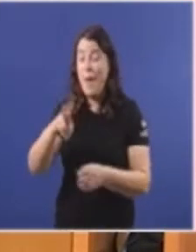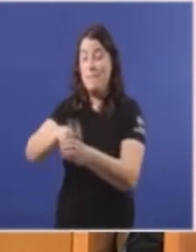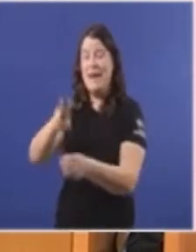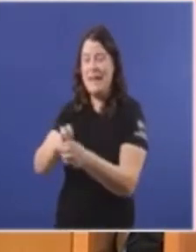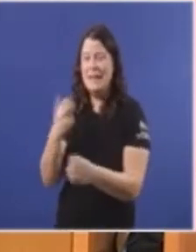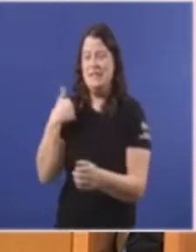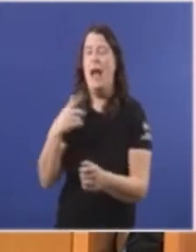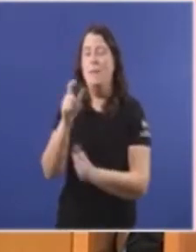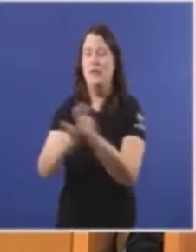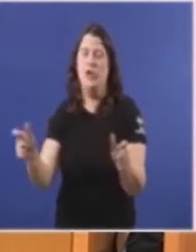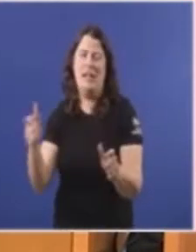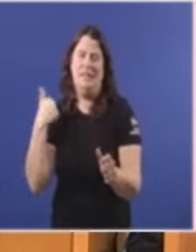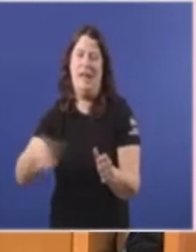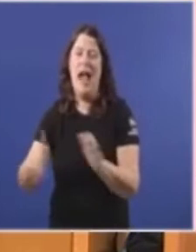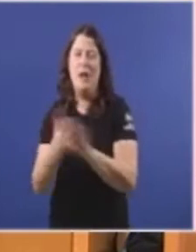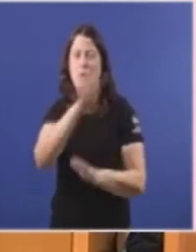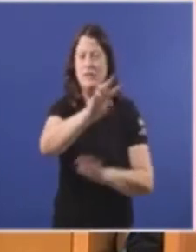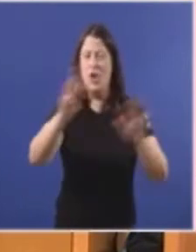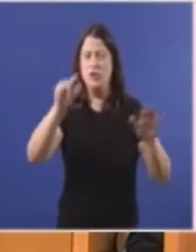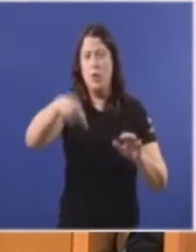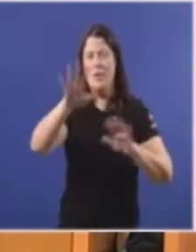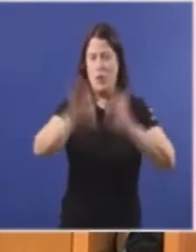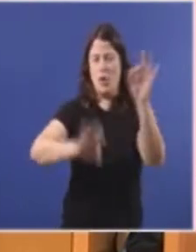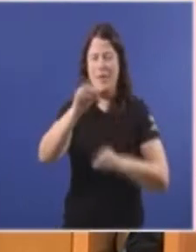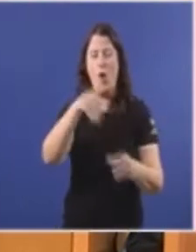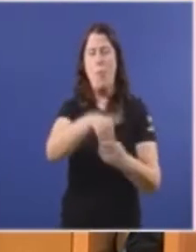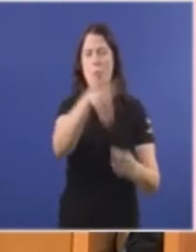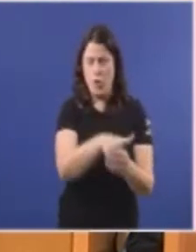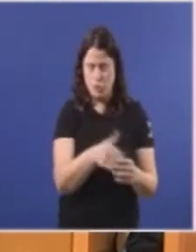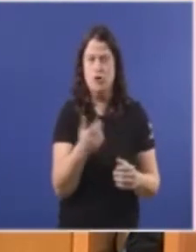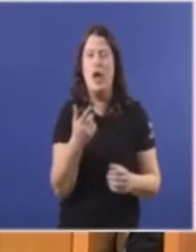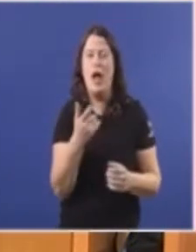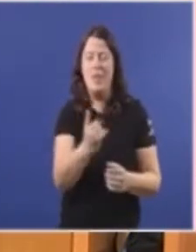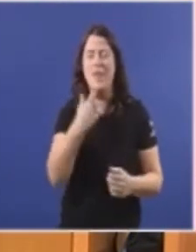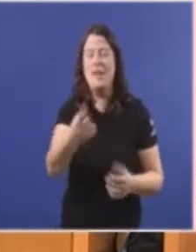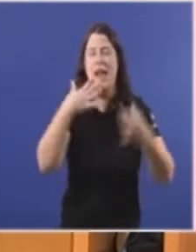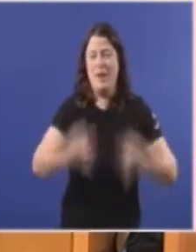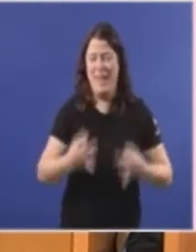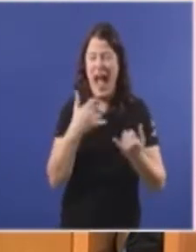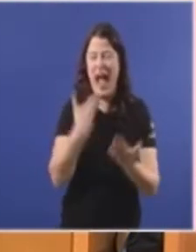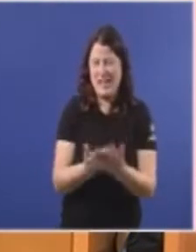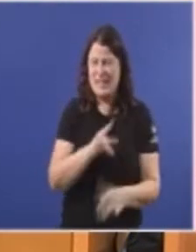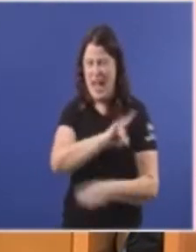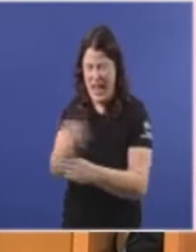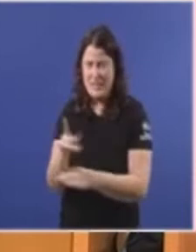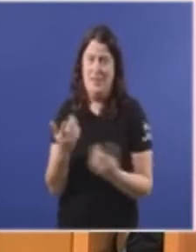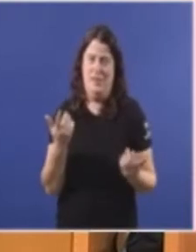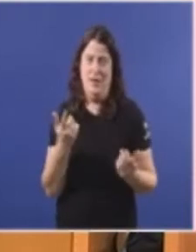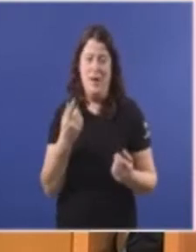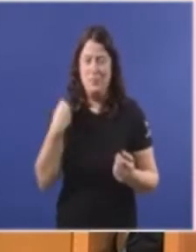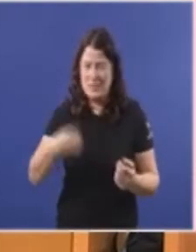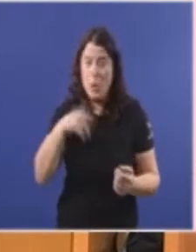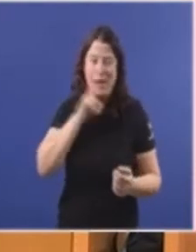falaron os cidadans Que teñen o 48,5% dos votos E que había que decir a verdade Ata enganou en iso Ninte incluso